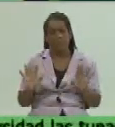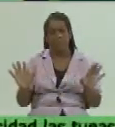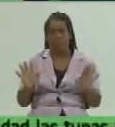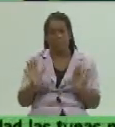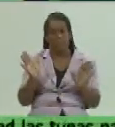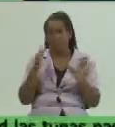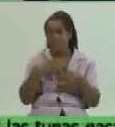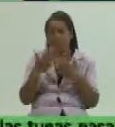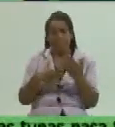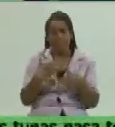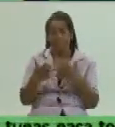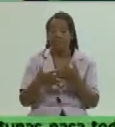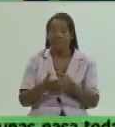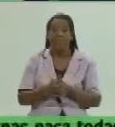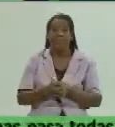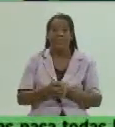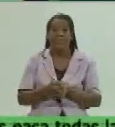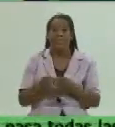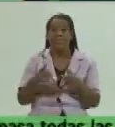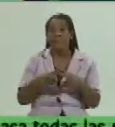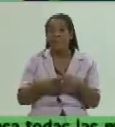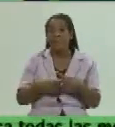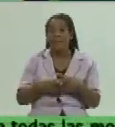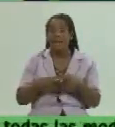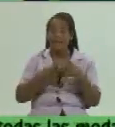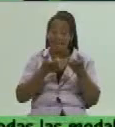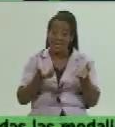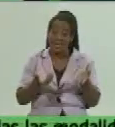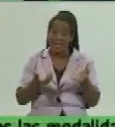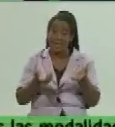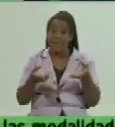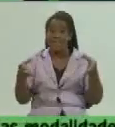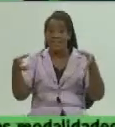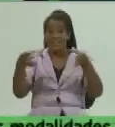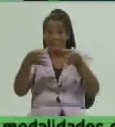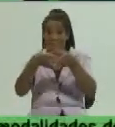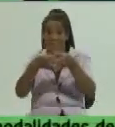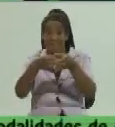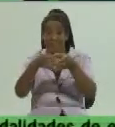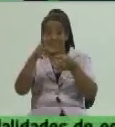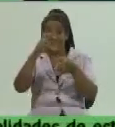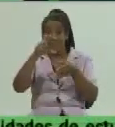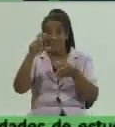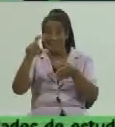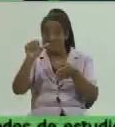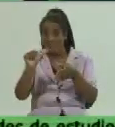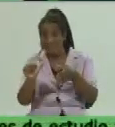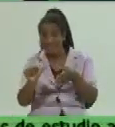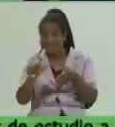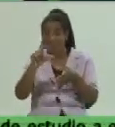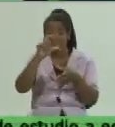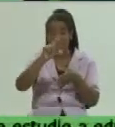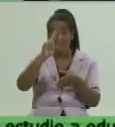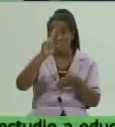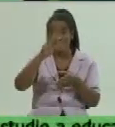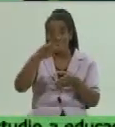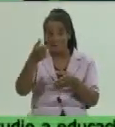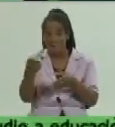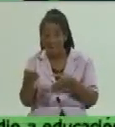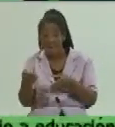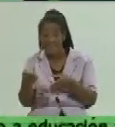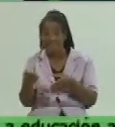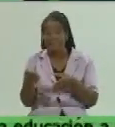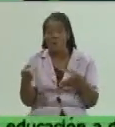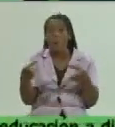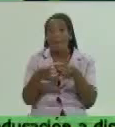bueno con el sector agropecuario en el caso de la CCS la CPA y este sector tiene un